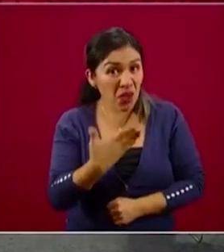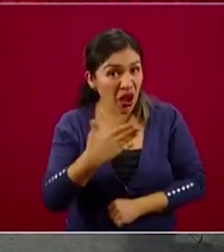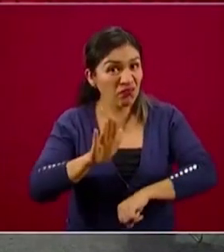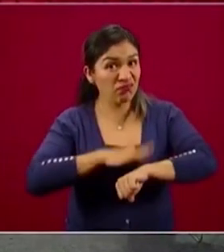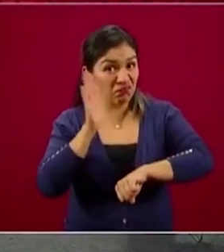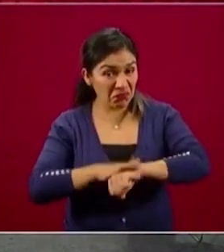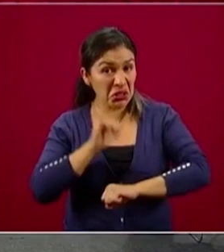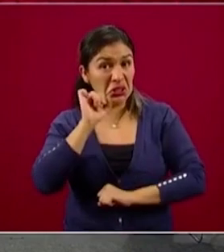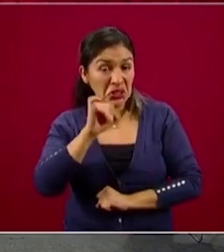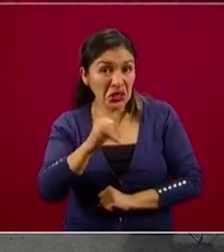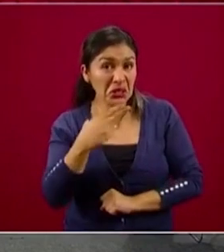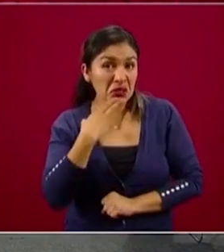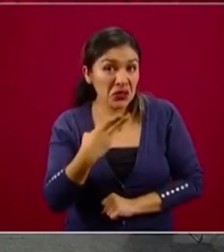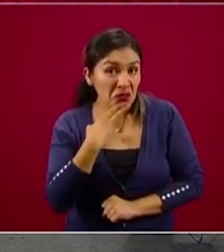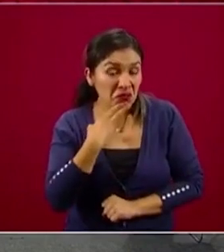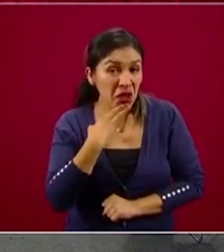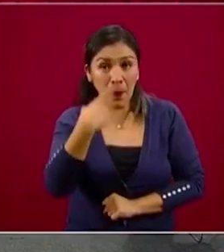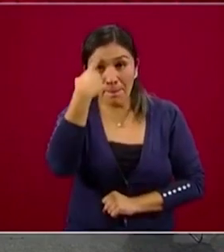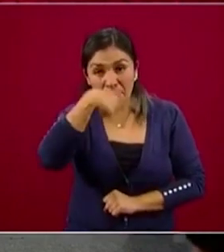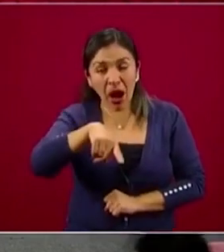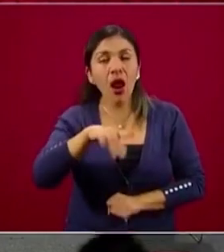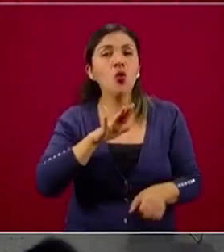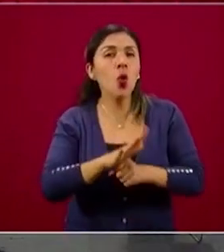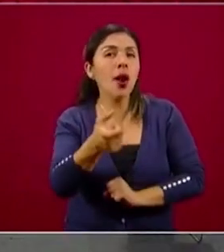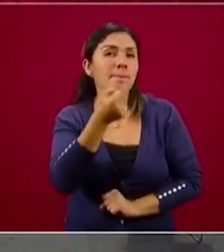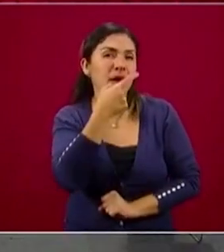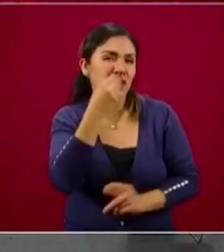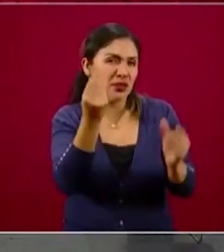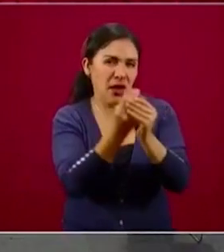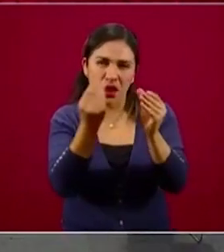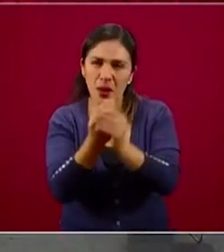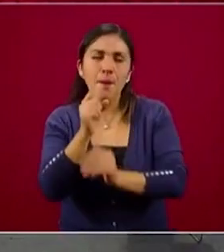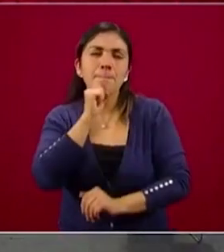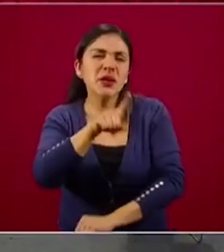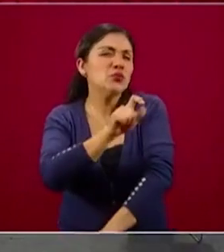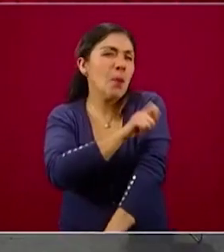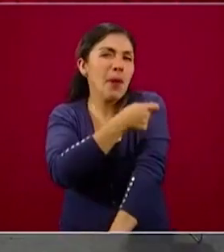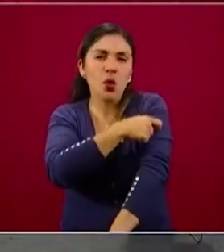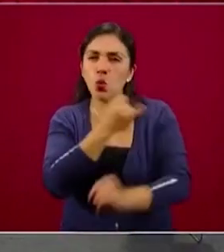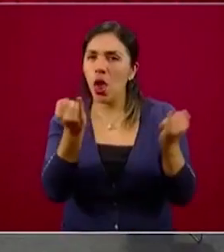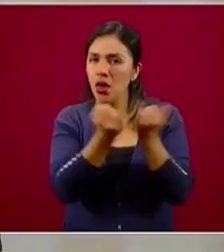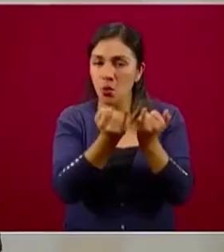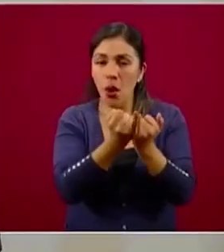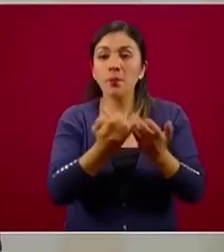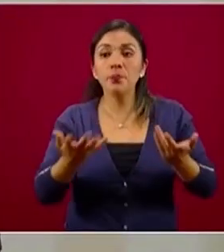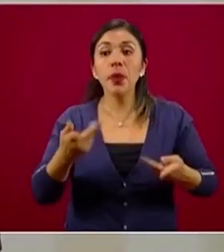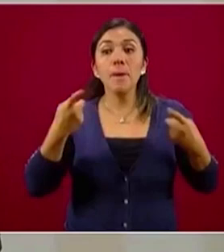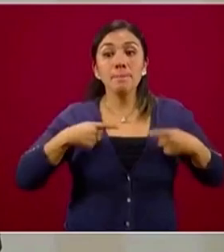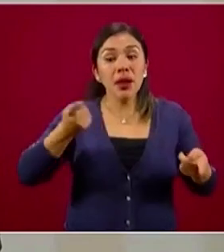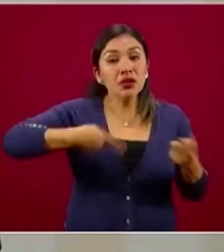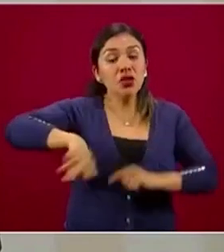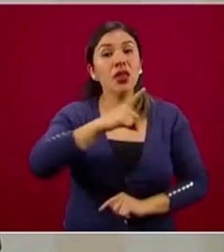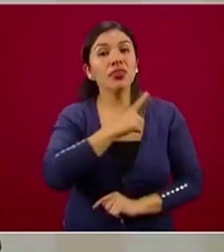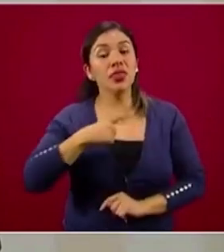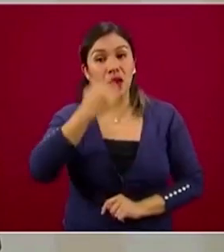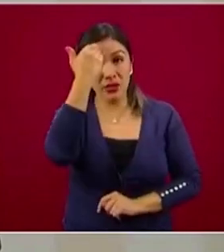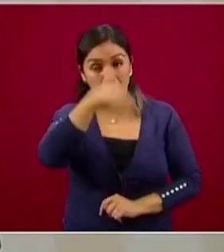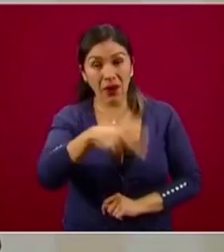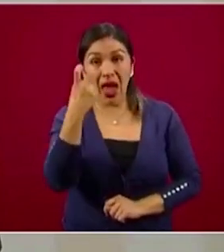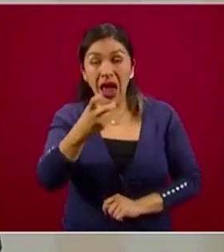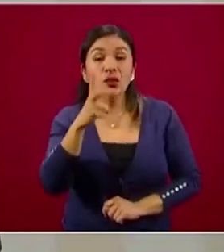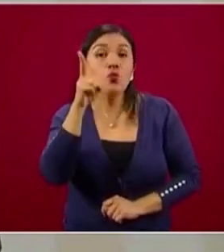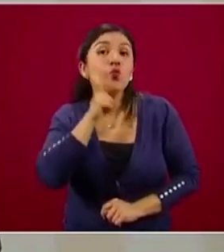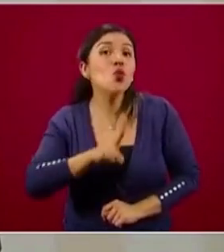eficacia de los medicamentos, igual pasa con las vacunas. Y la población debe saber que estos